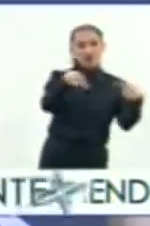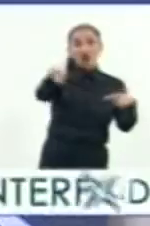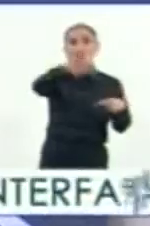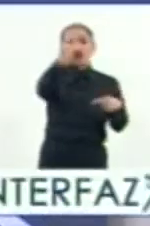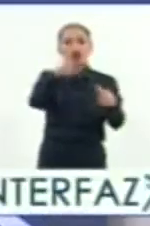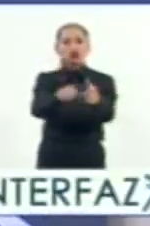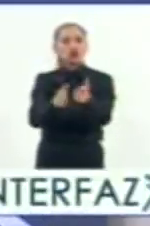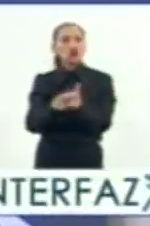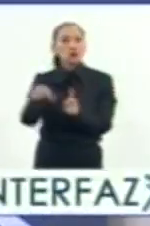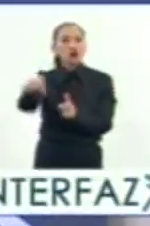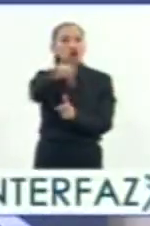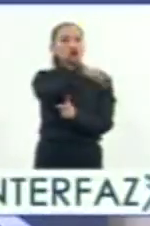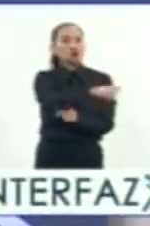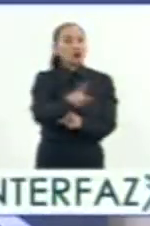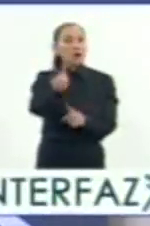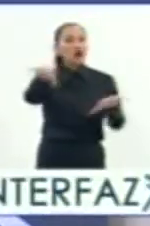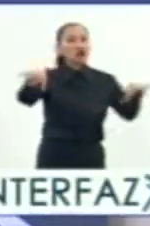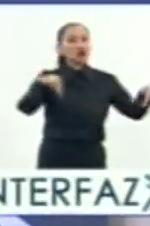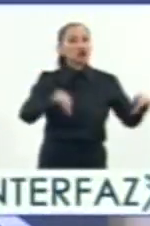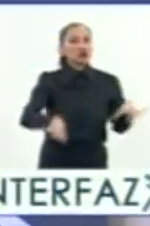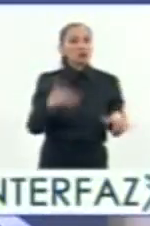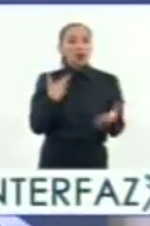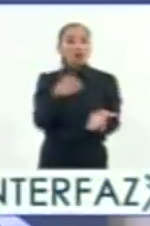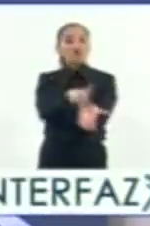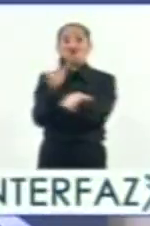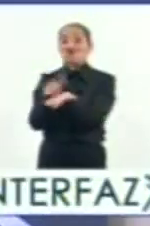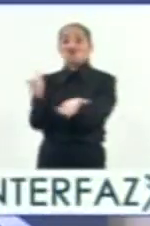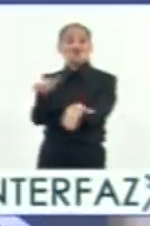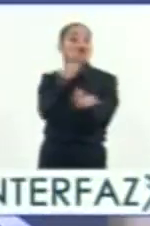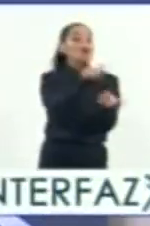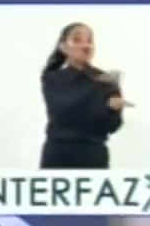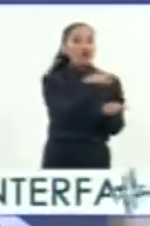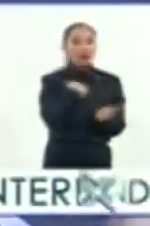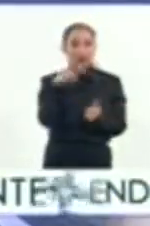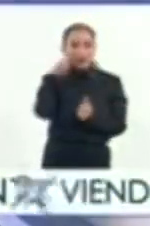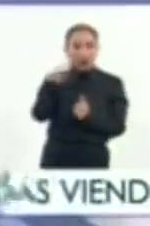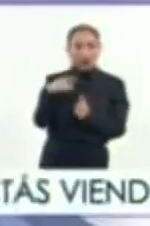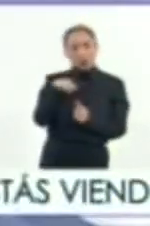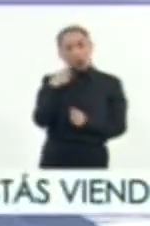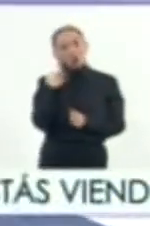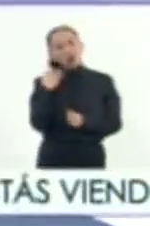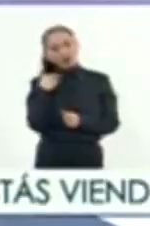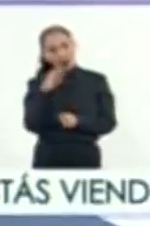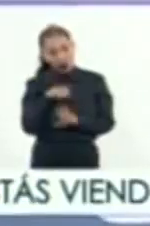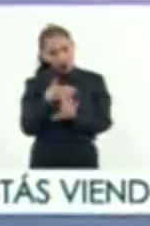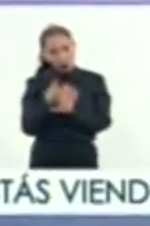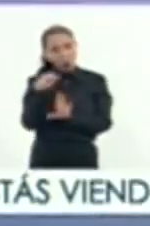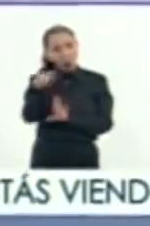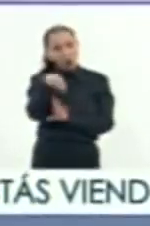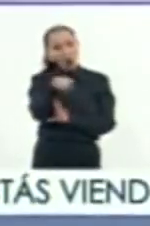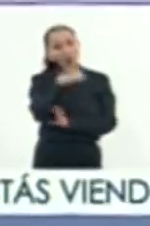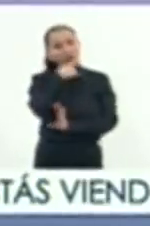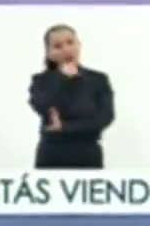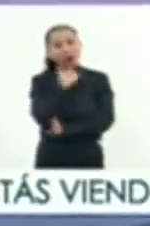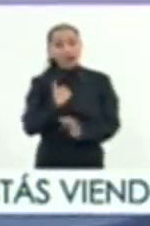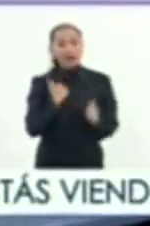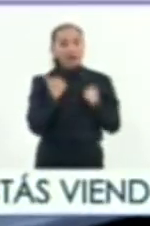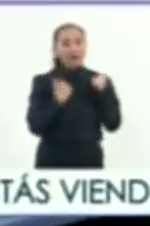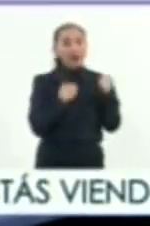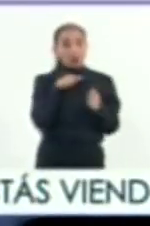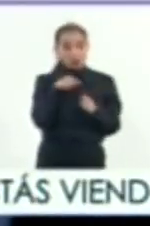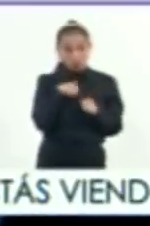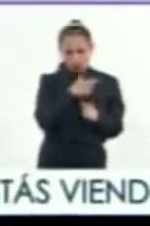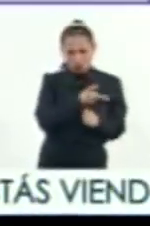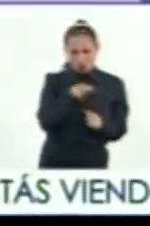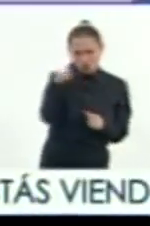del altiplano y de la costa. O sea, él se da cuenta que hay un quebranto político en la zona y él se aprovecha de esto